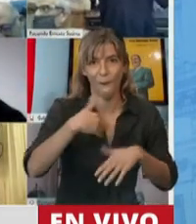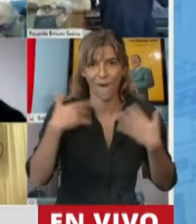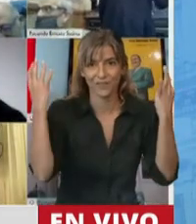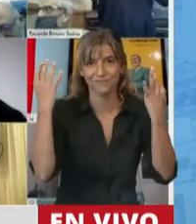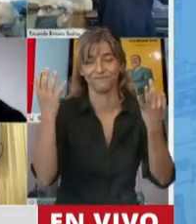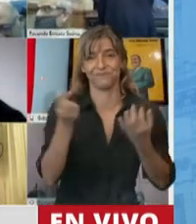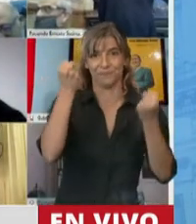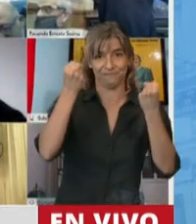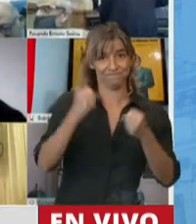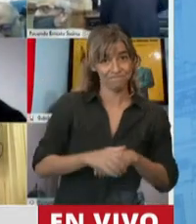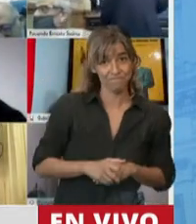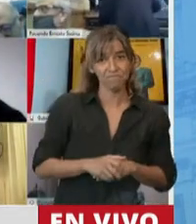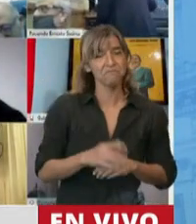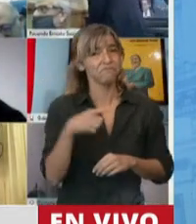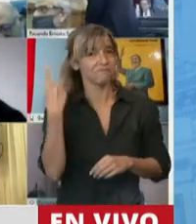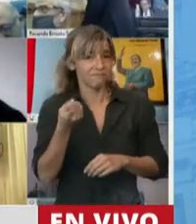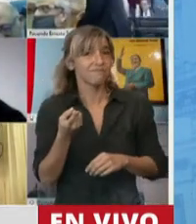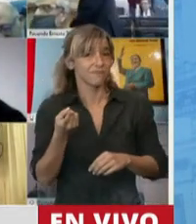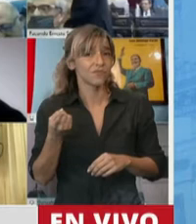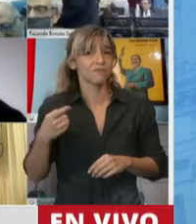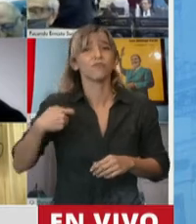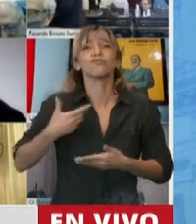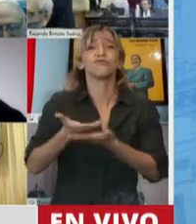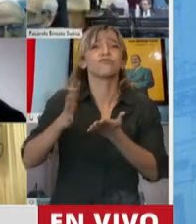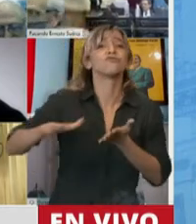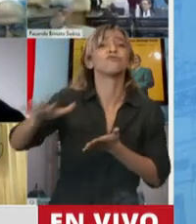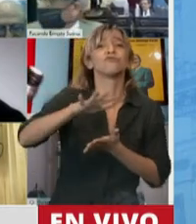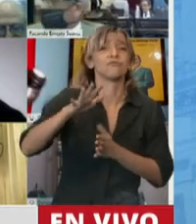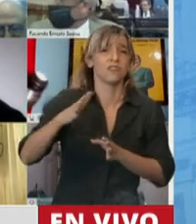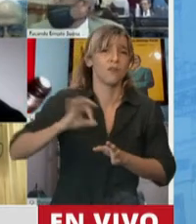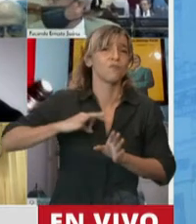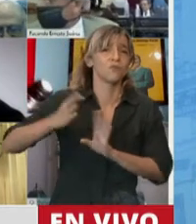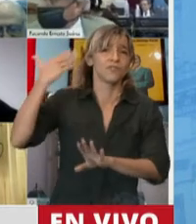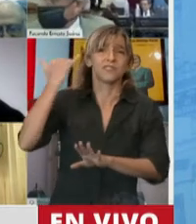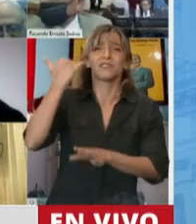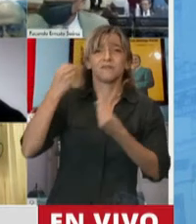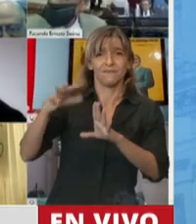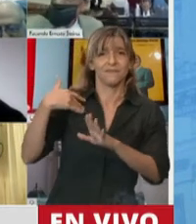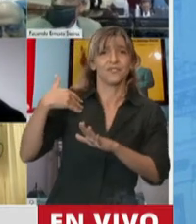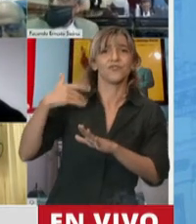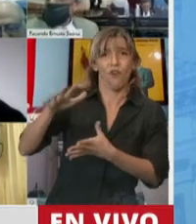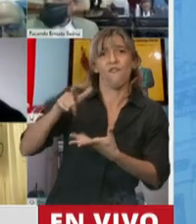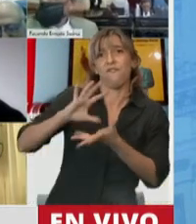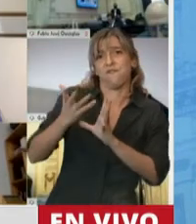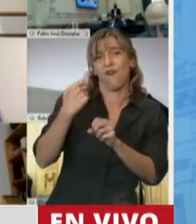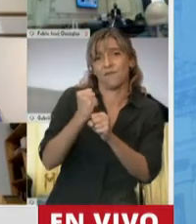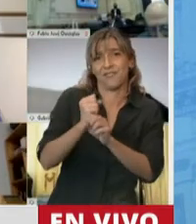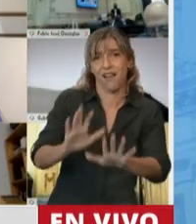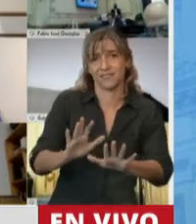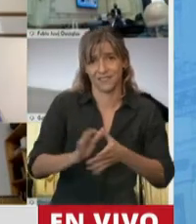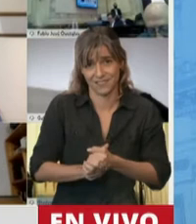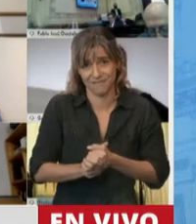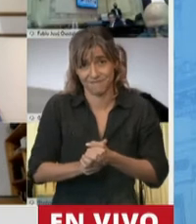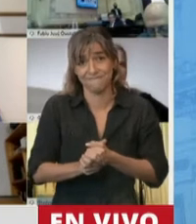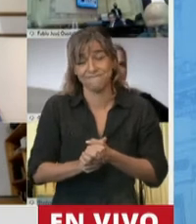que las sociedades están experimentando desde su base económica y la correspondiente modificación de toda